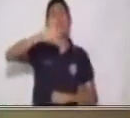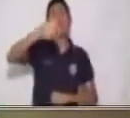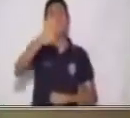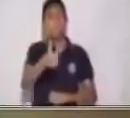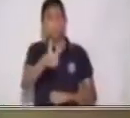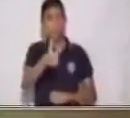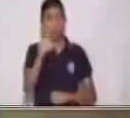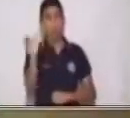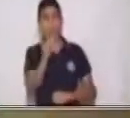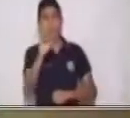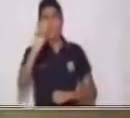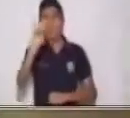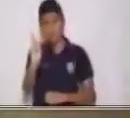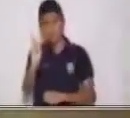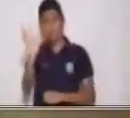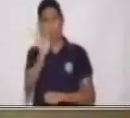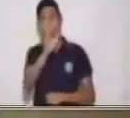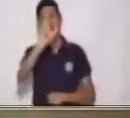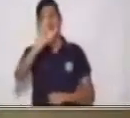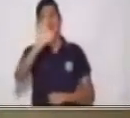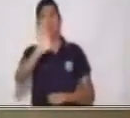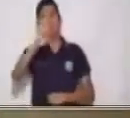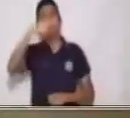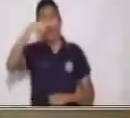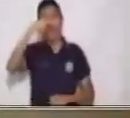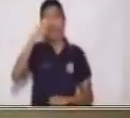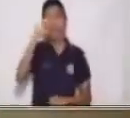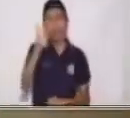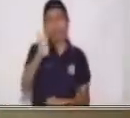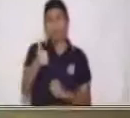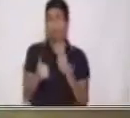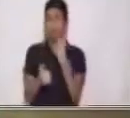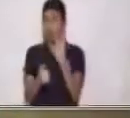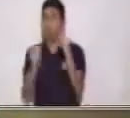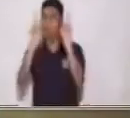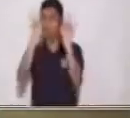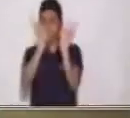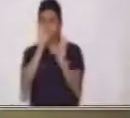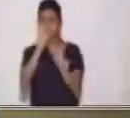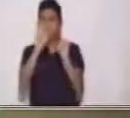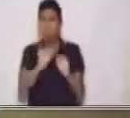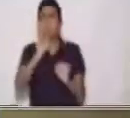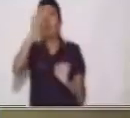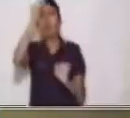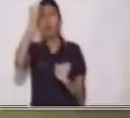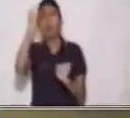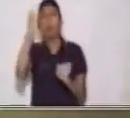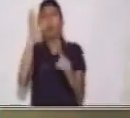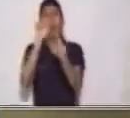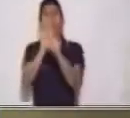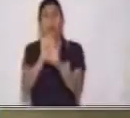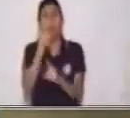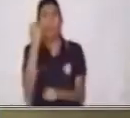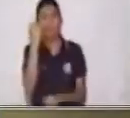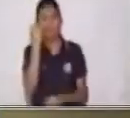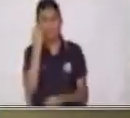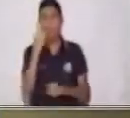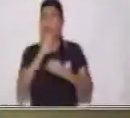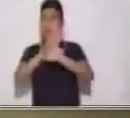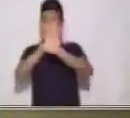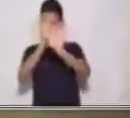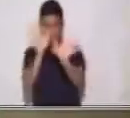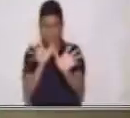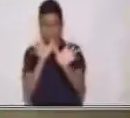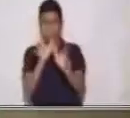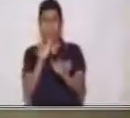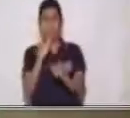es lo que vamos a trabajar el día de hoy. Muy bien, excelente. Quiero que veas qué trae por aquí nuestro